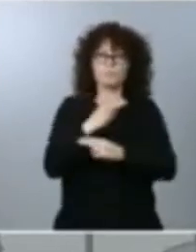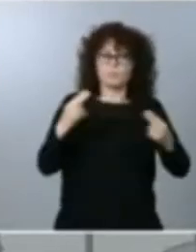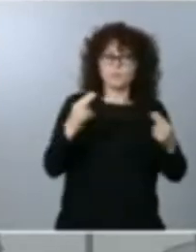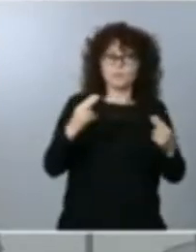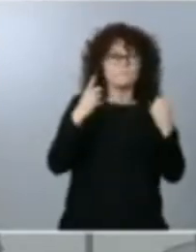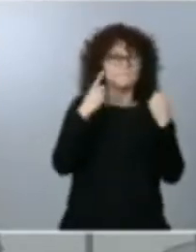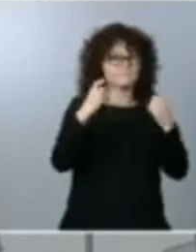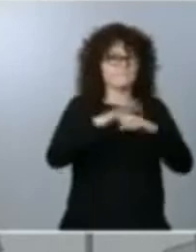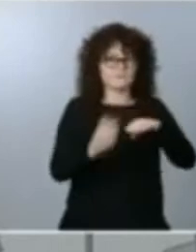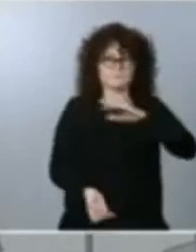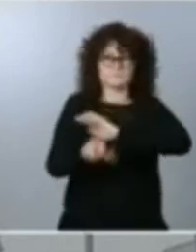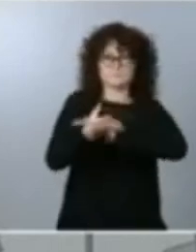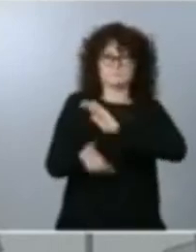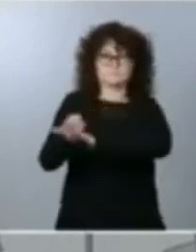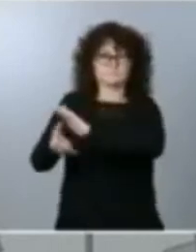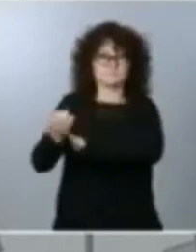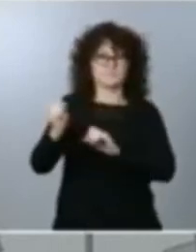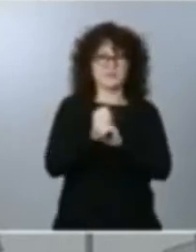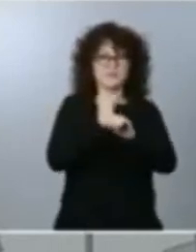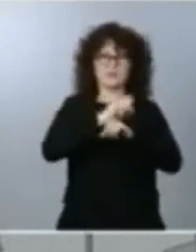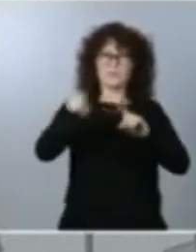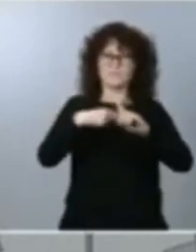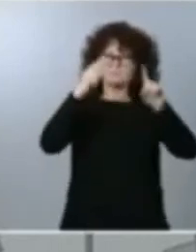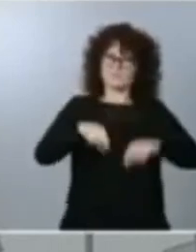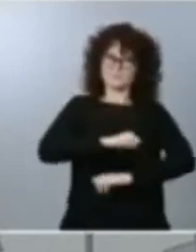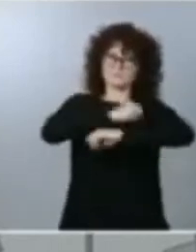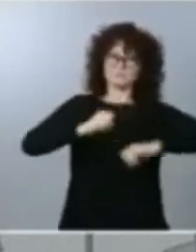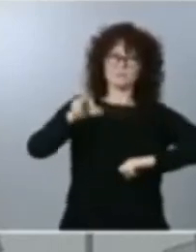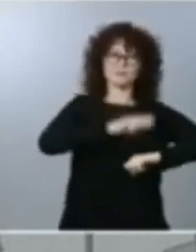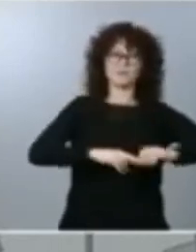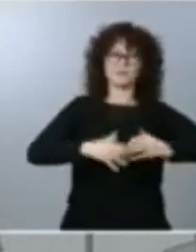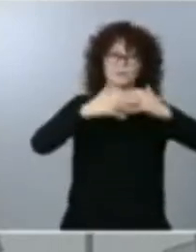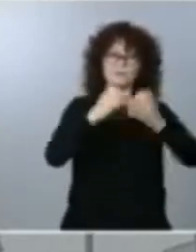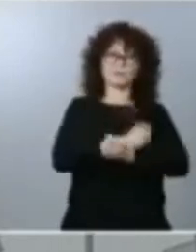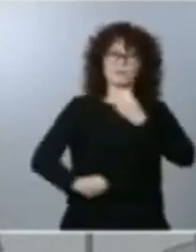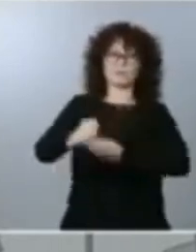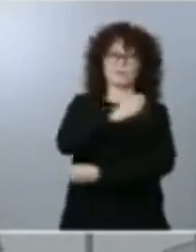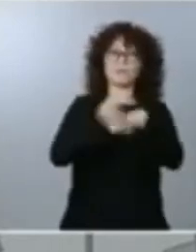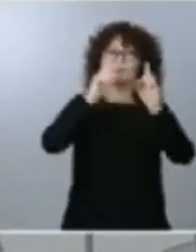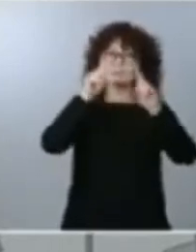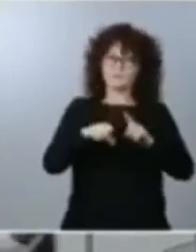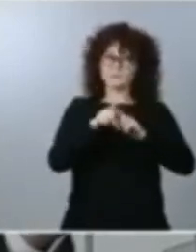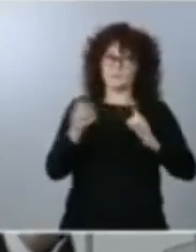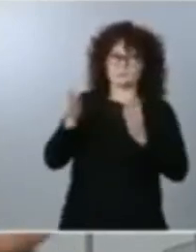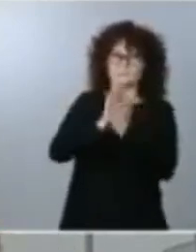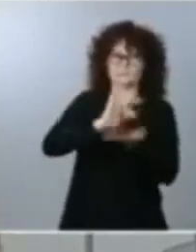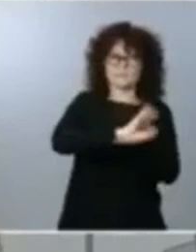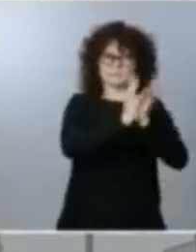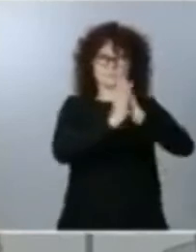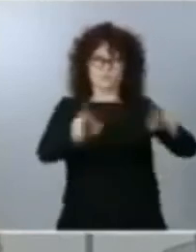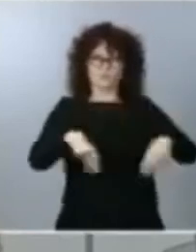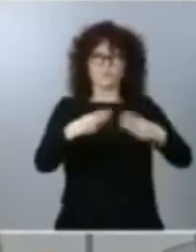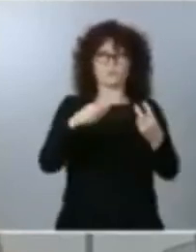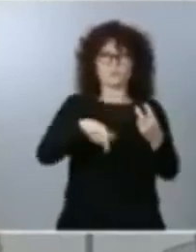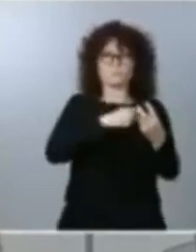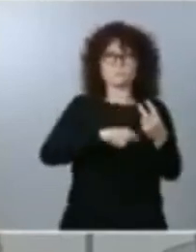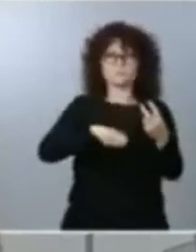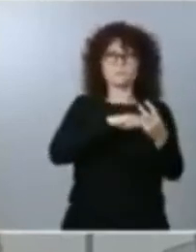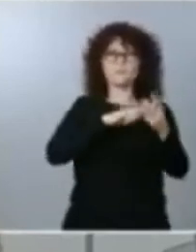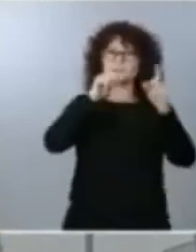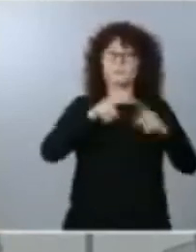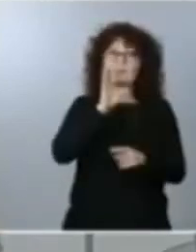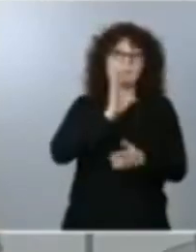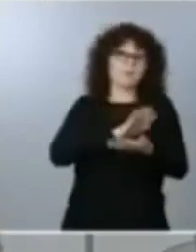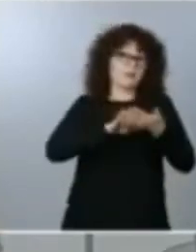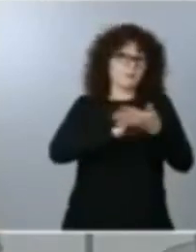empleo para consolidar la recuperación económica y para abordar las transiciones y transformaciones que tiene nuestro país estábamos hablando antes de la educación por citar